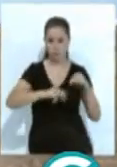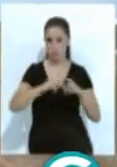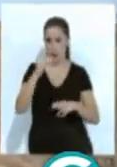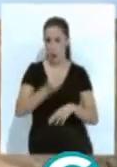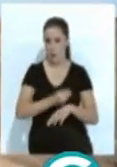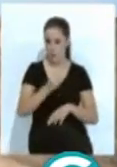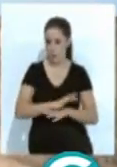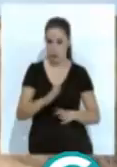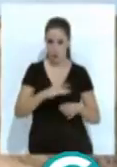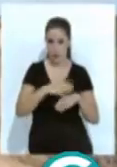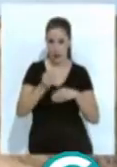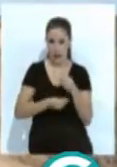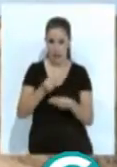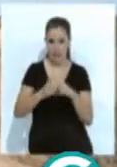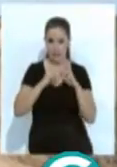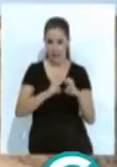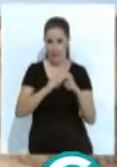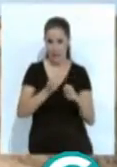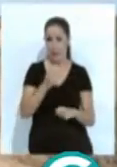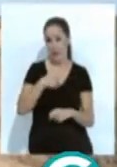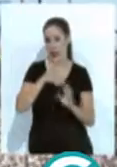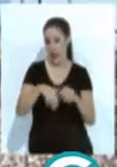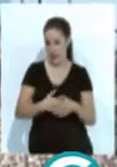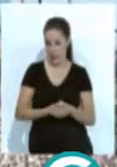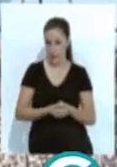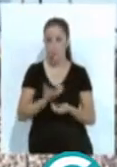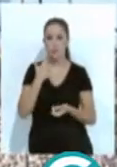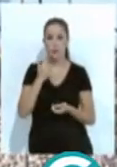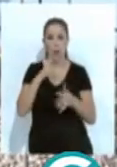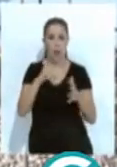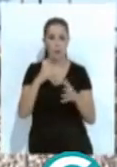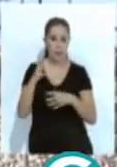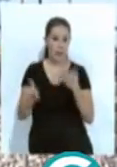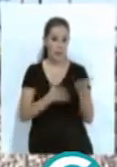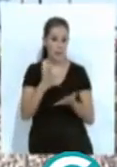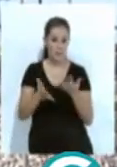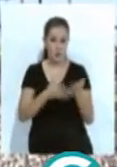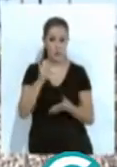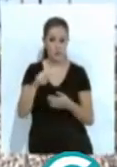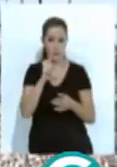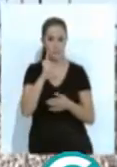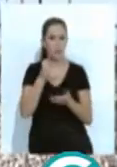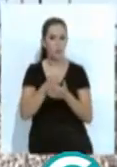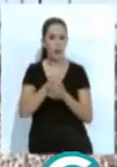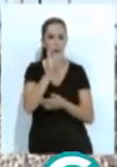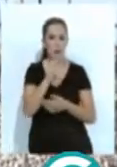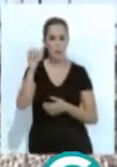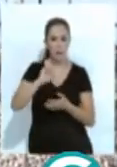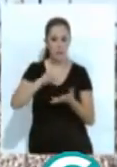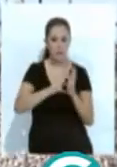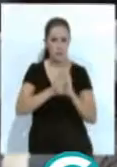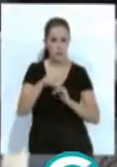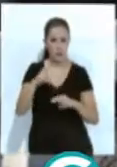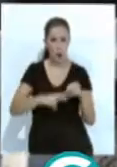para dar servicio al tren tranvía de la Bahía gaditana. La Consejería de Fomento de la Junta financia el 100% de este proyecto,